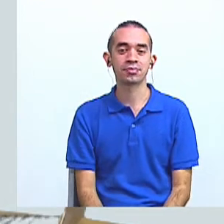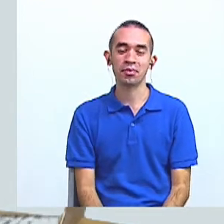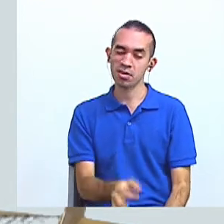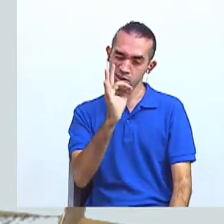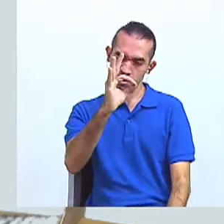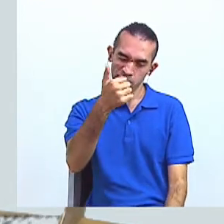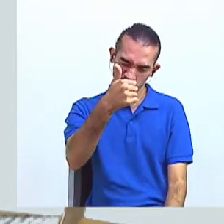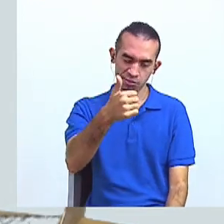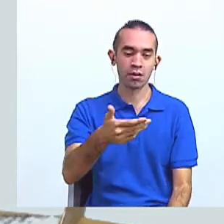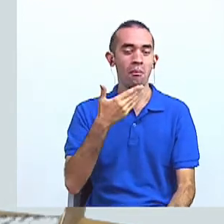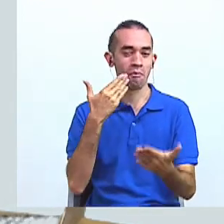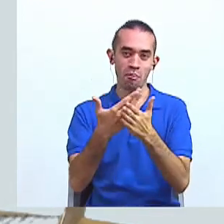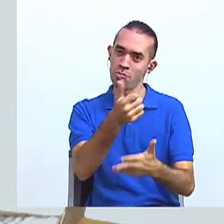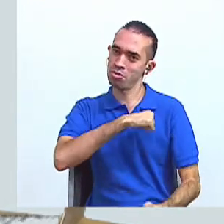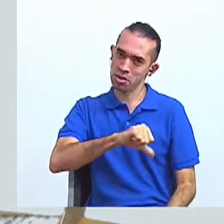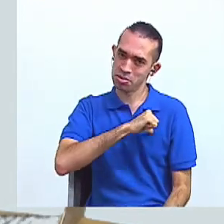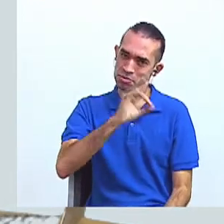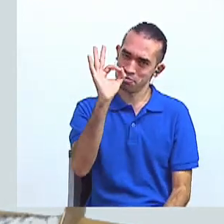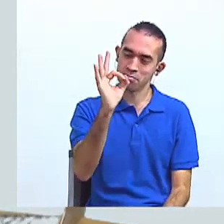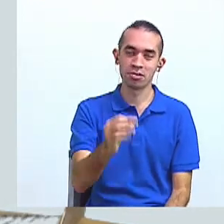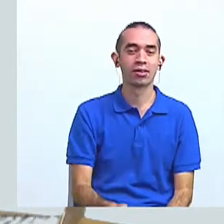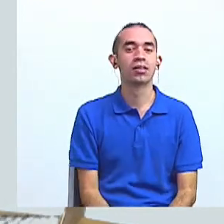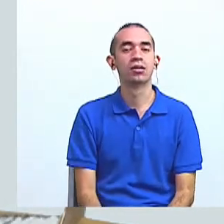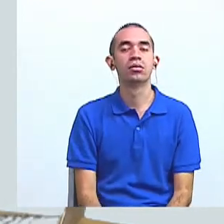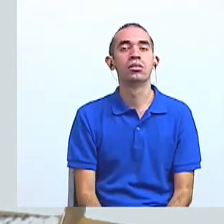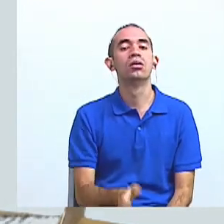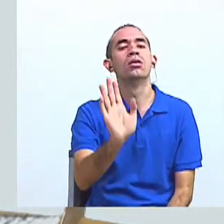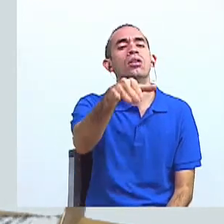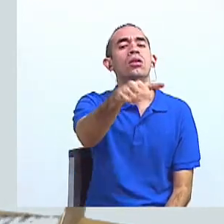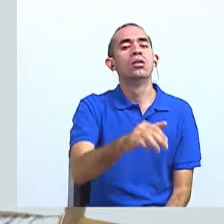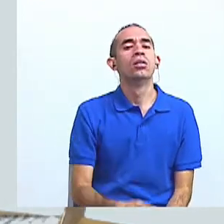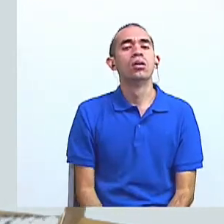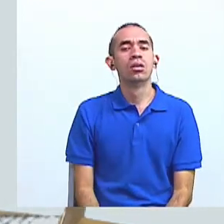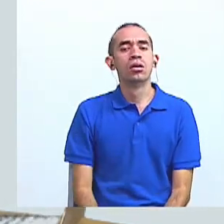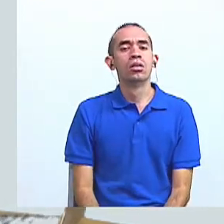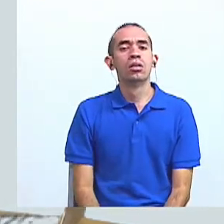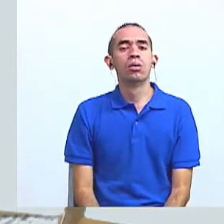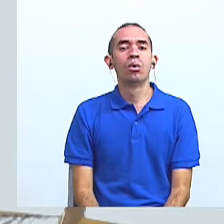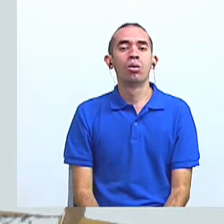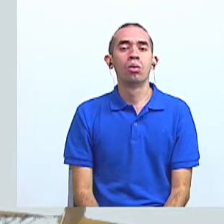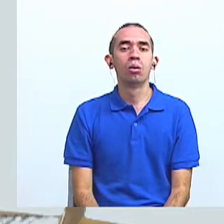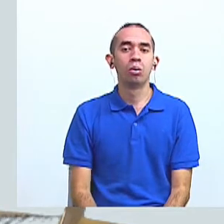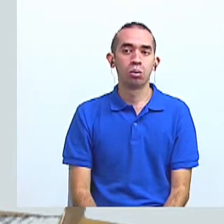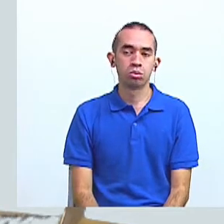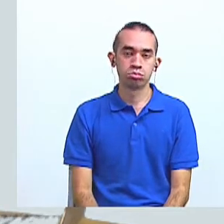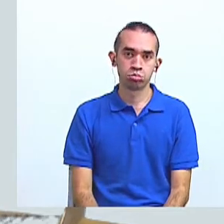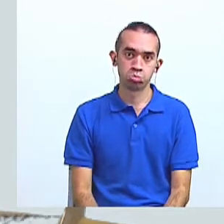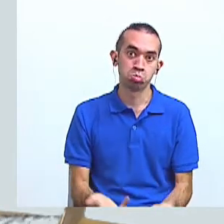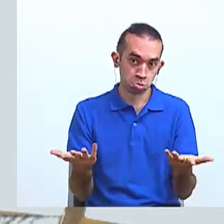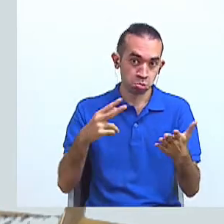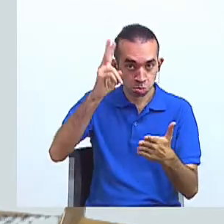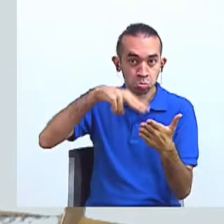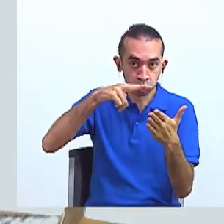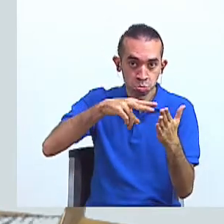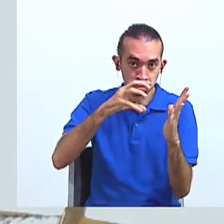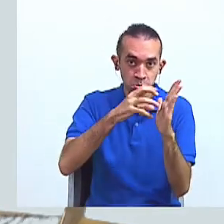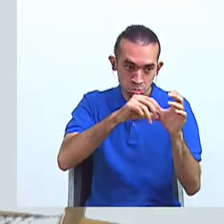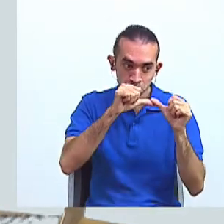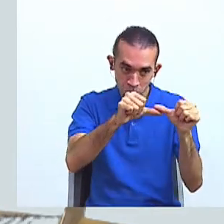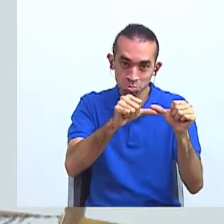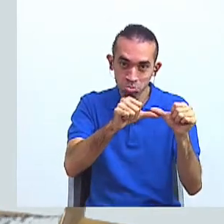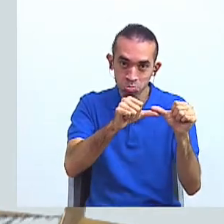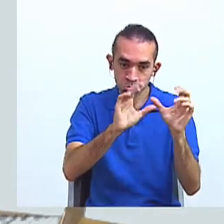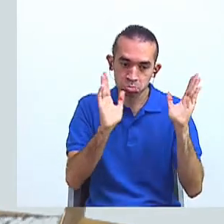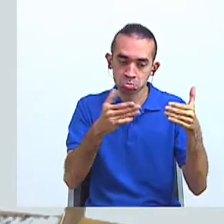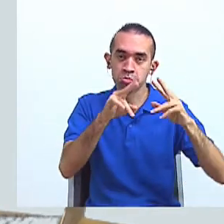gusta. Buena actitud. Pero bueno, ¿qué les parece si hoy retomamos el texto literario y vamos a enfocarnos